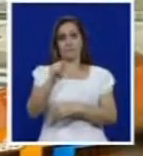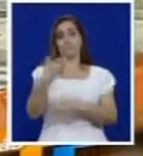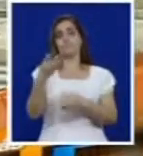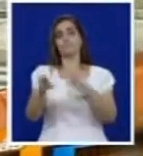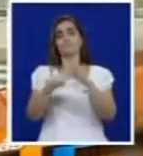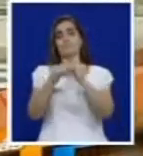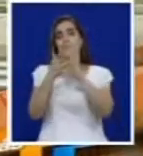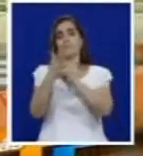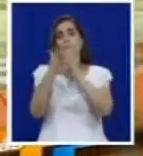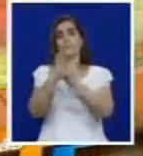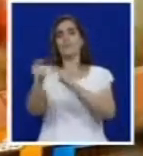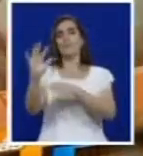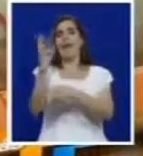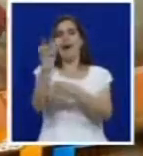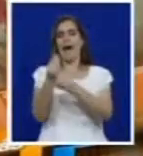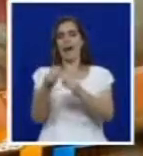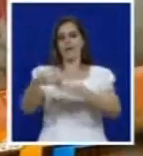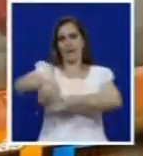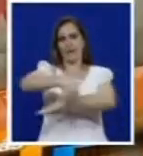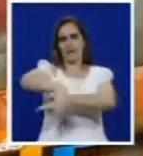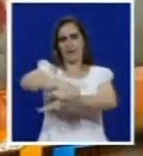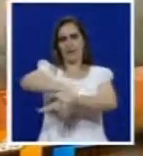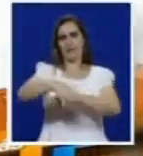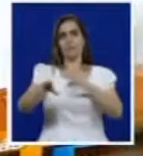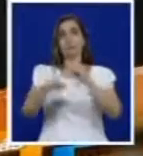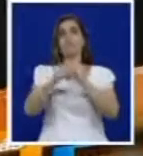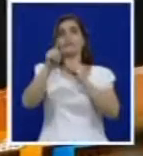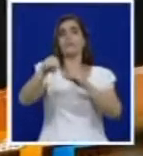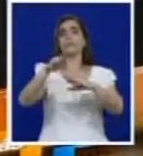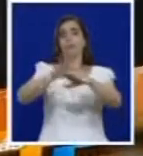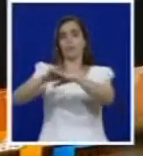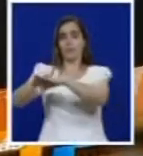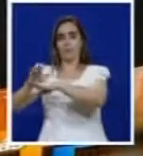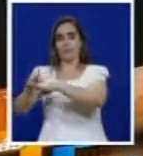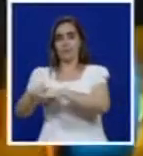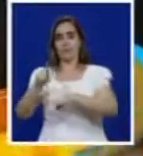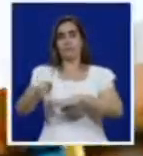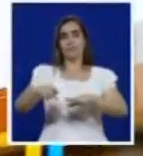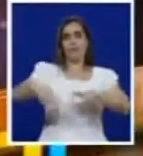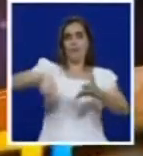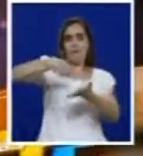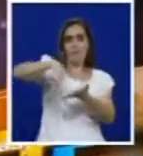crónica sobre el arte callejero. La convocatoria realizada por la Bienal de Danza.